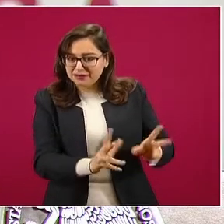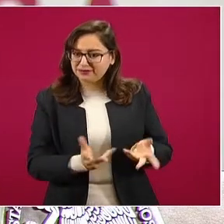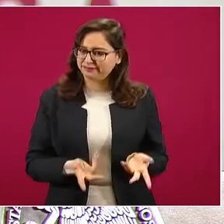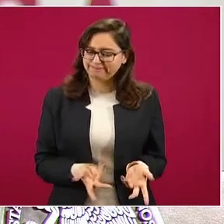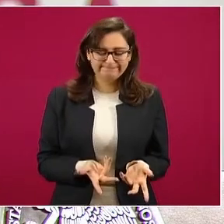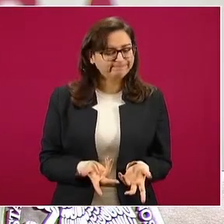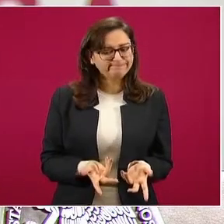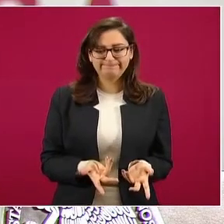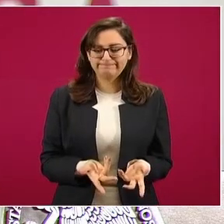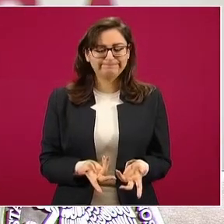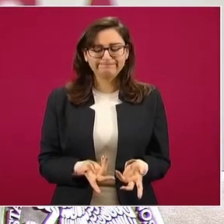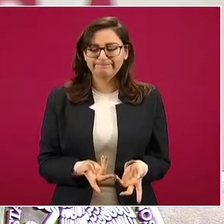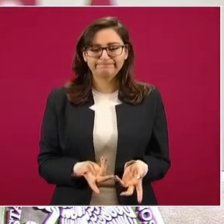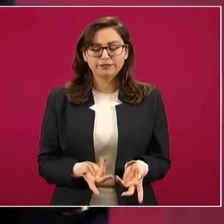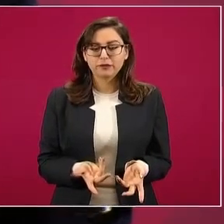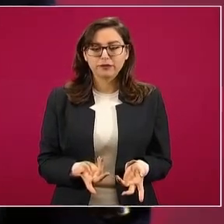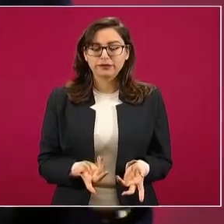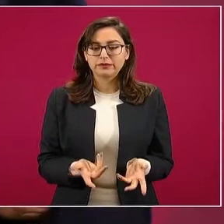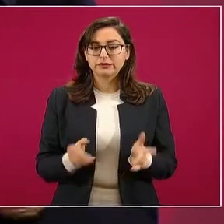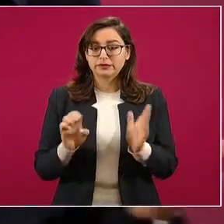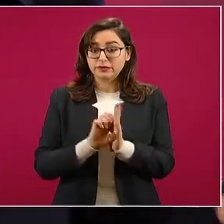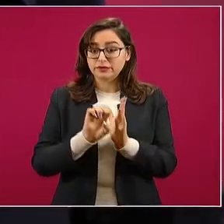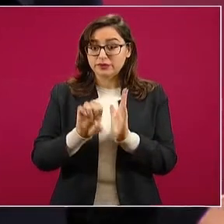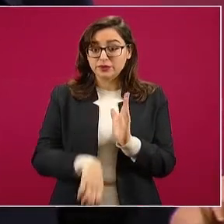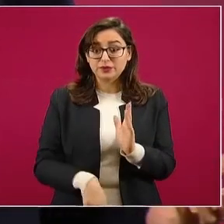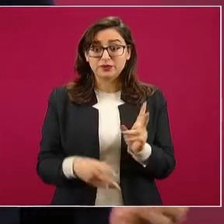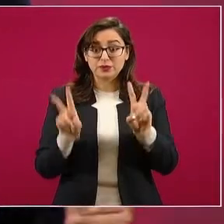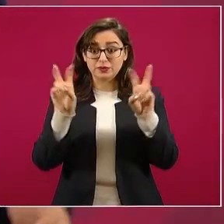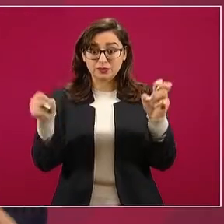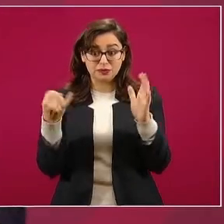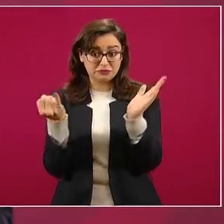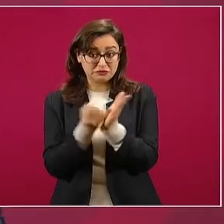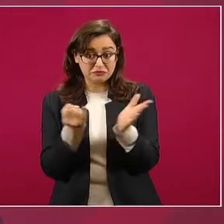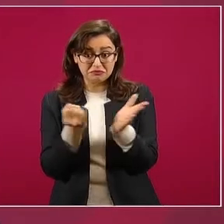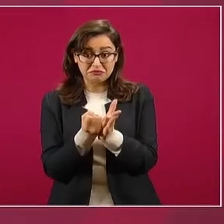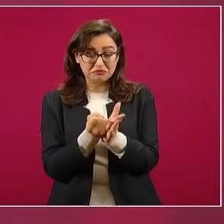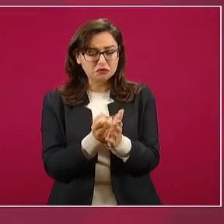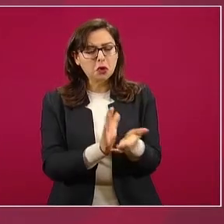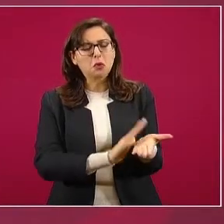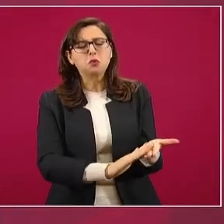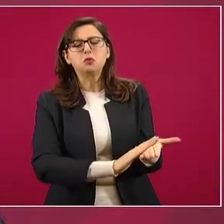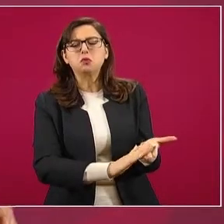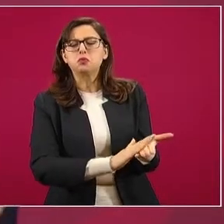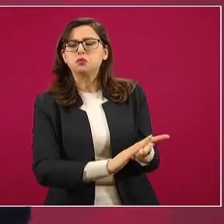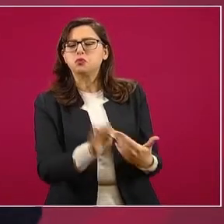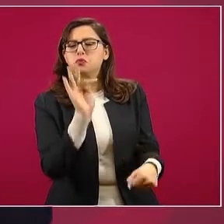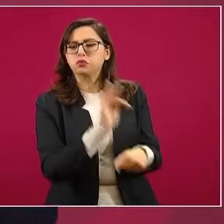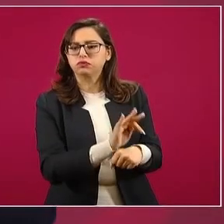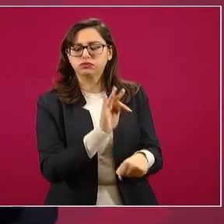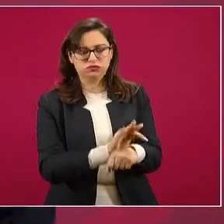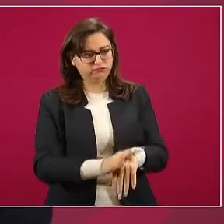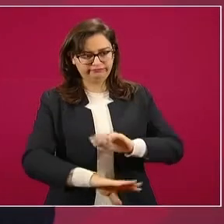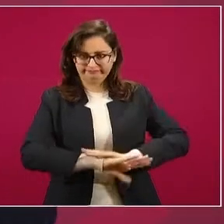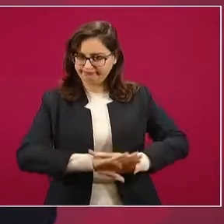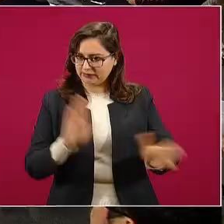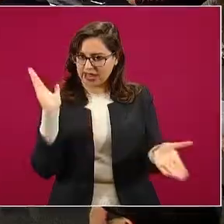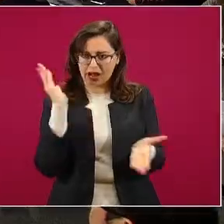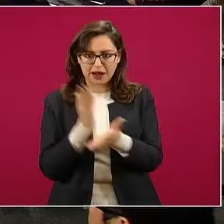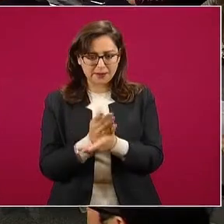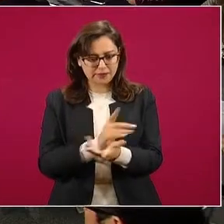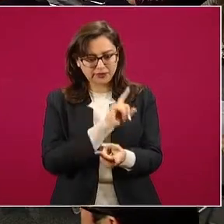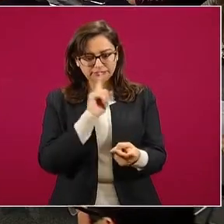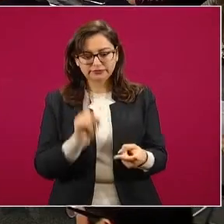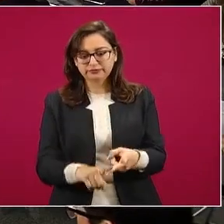el que ya no haya condonaciones de impuestos, lo de las factureras,